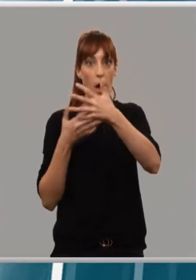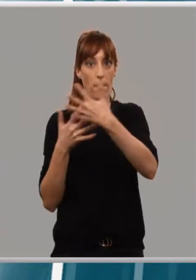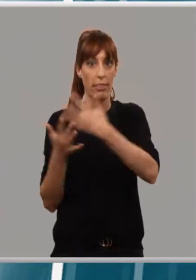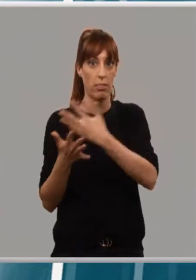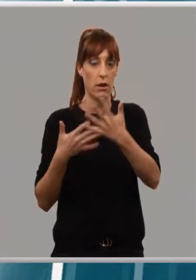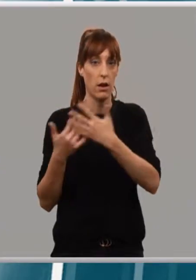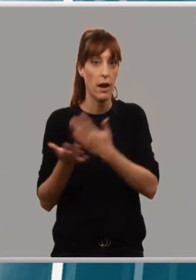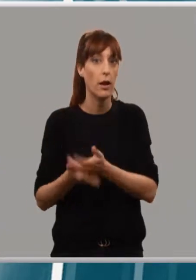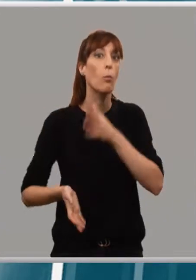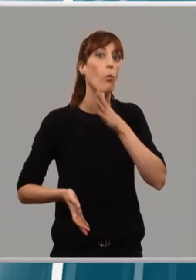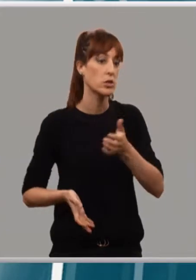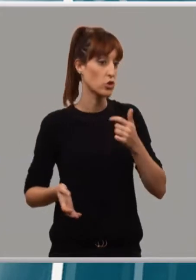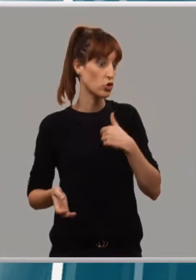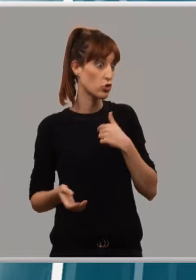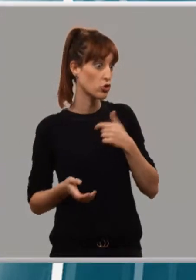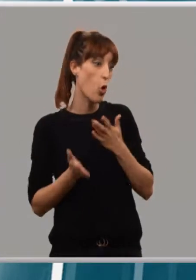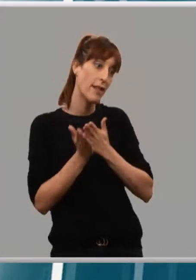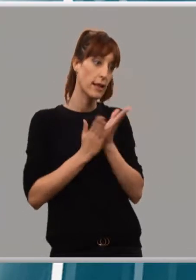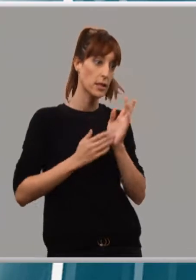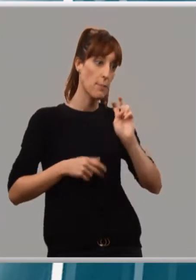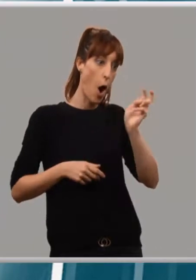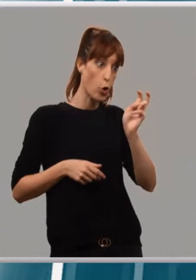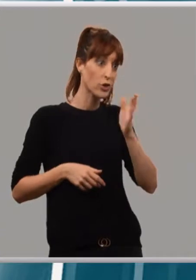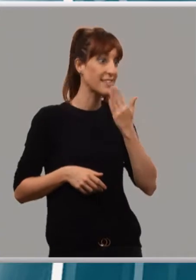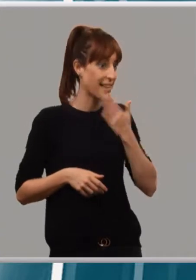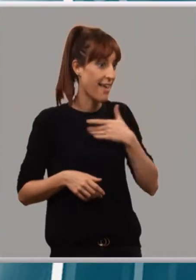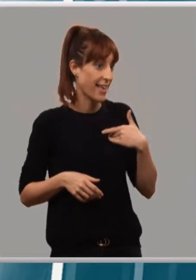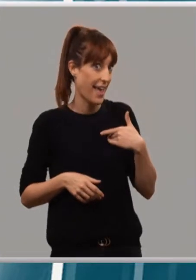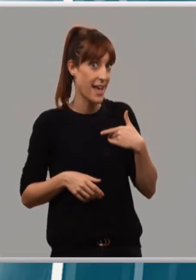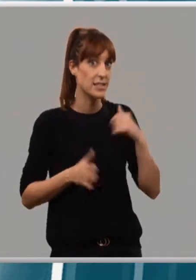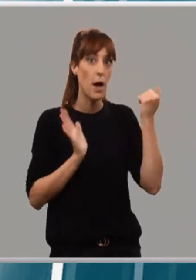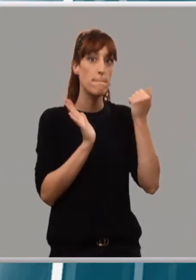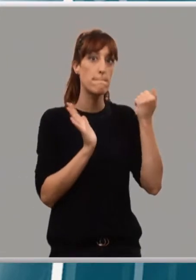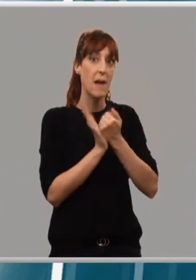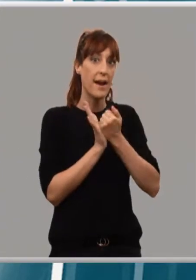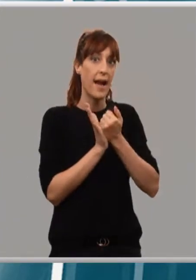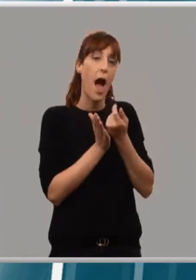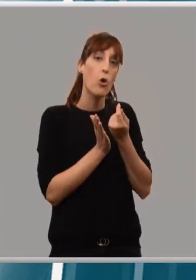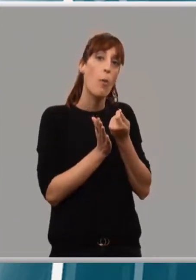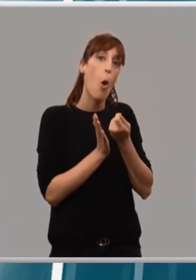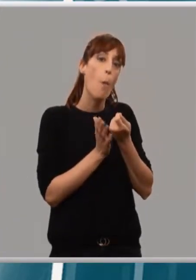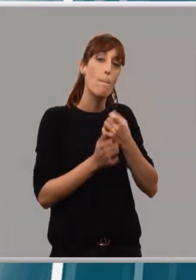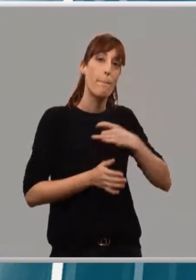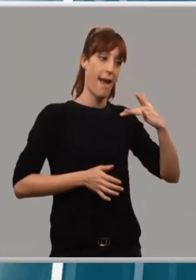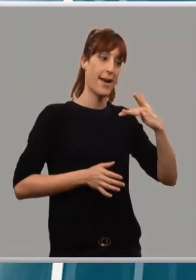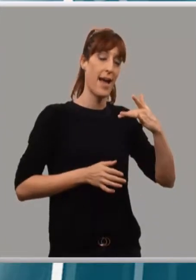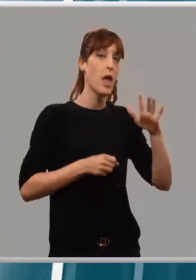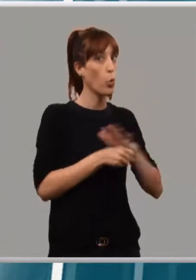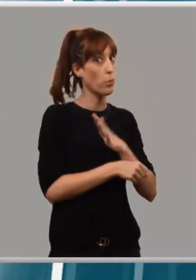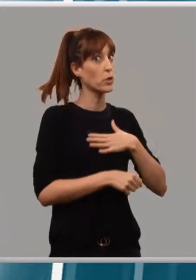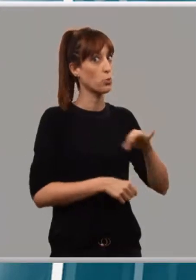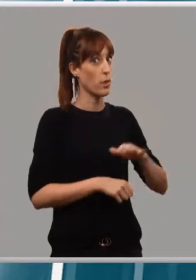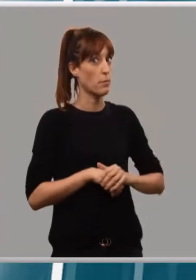medicamentos. Te puedo dar otra alternativa si quieres. Te doy un genérico y estamos cubiertos. Y el nuevo plan de